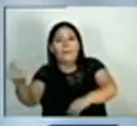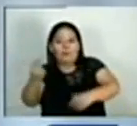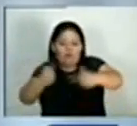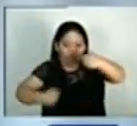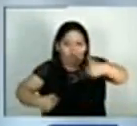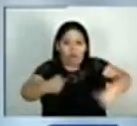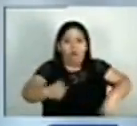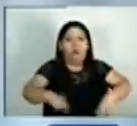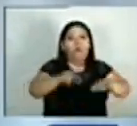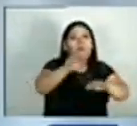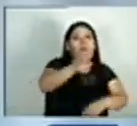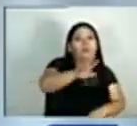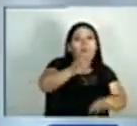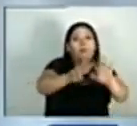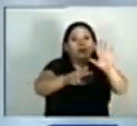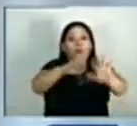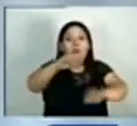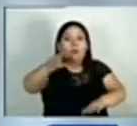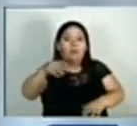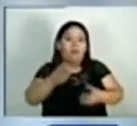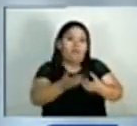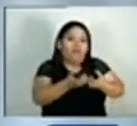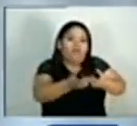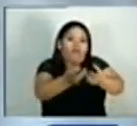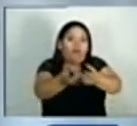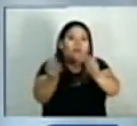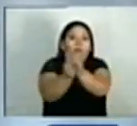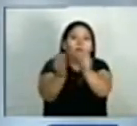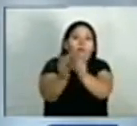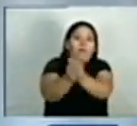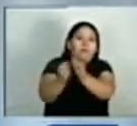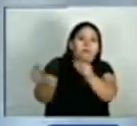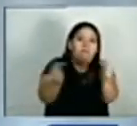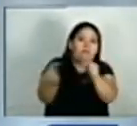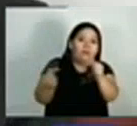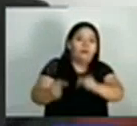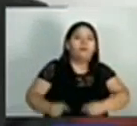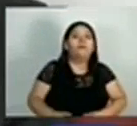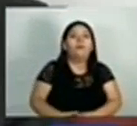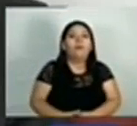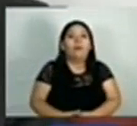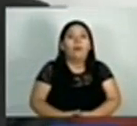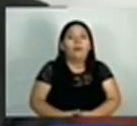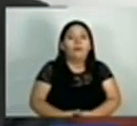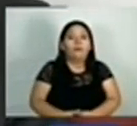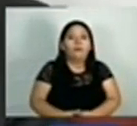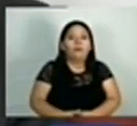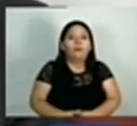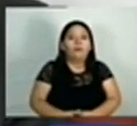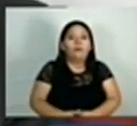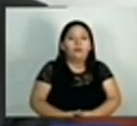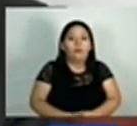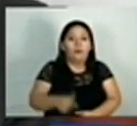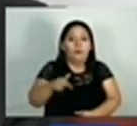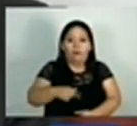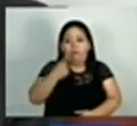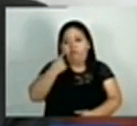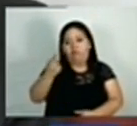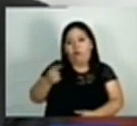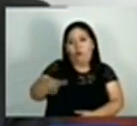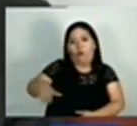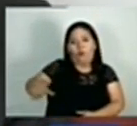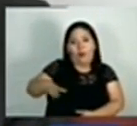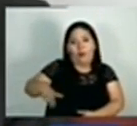de 370.000 personas desplazadas por el conflicto. Lo que está ocurriendo estos días en Gaza, en